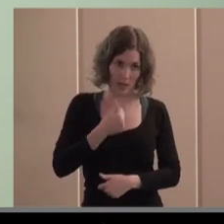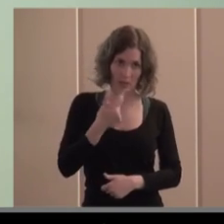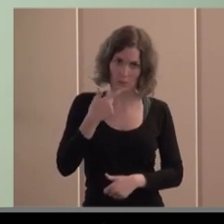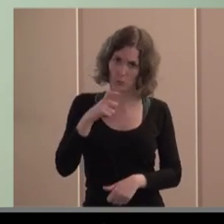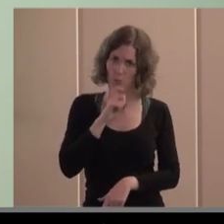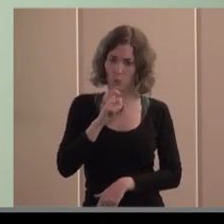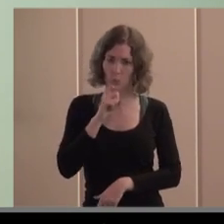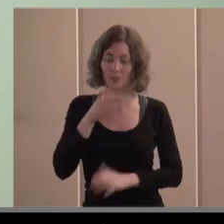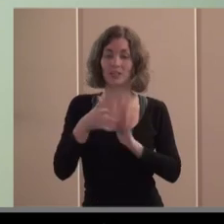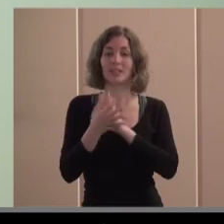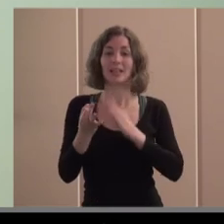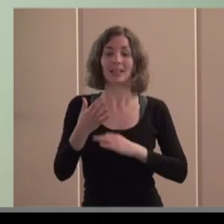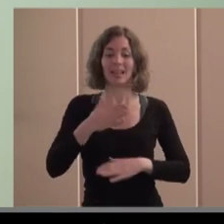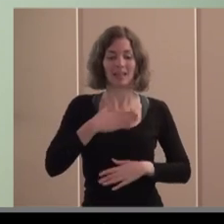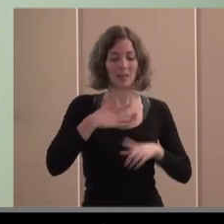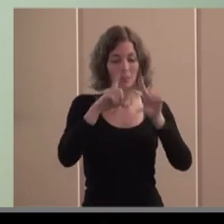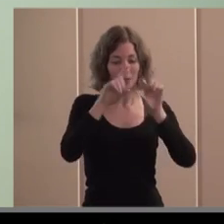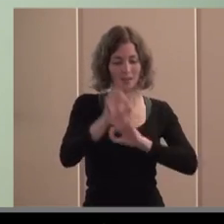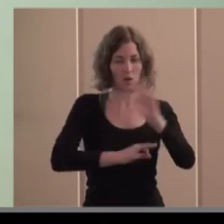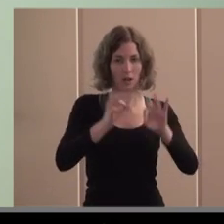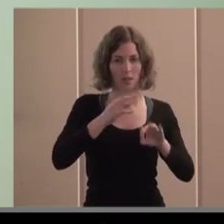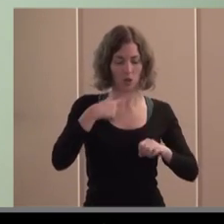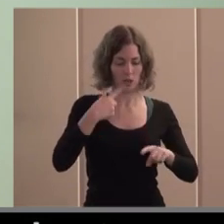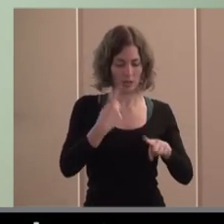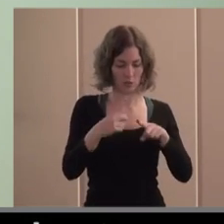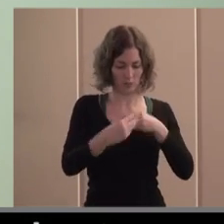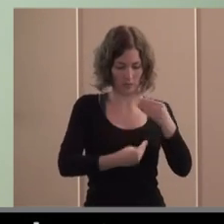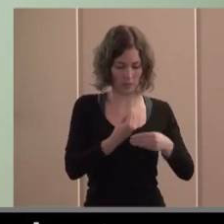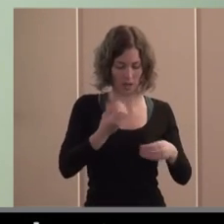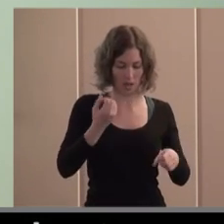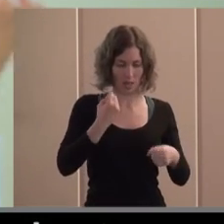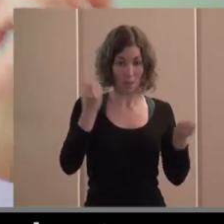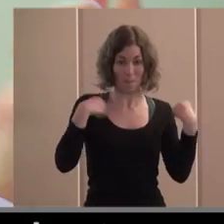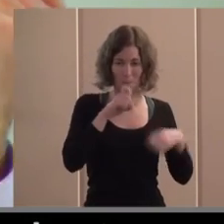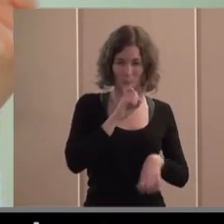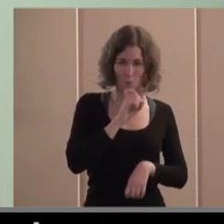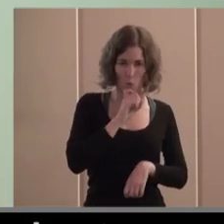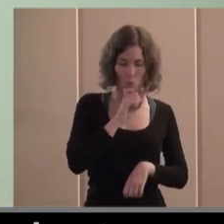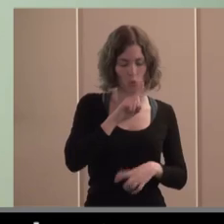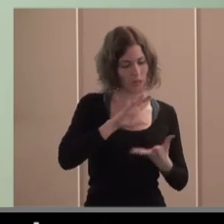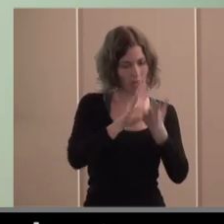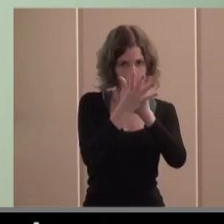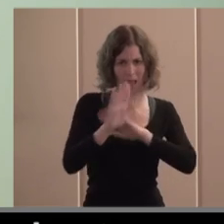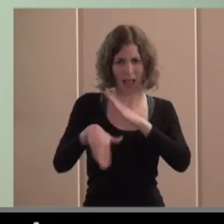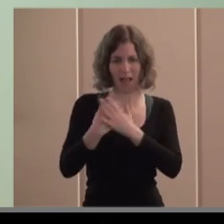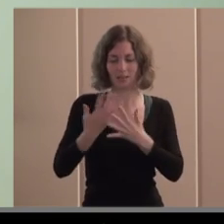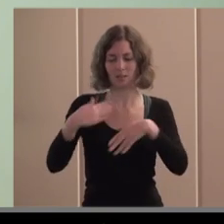habituales de nuestras empresas y organizaciones e incluso rediseñar nuestros procesos de trabajo y de organización